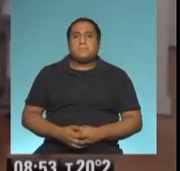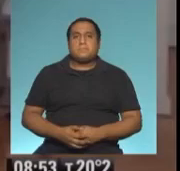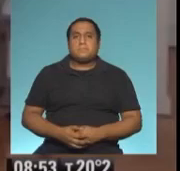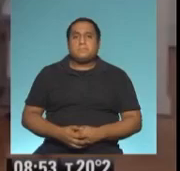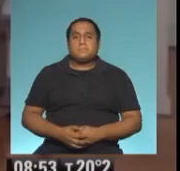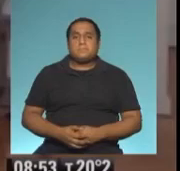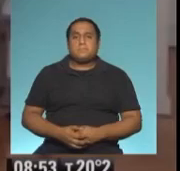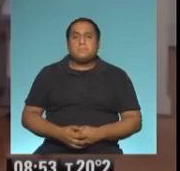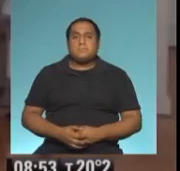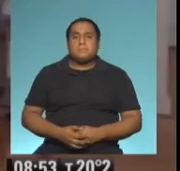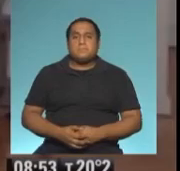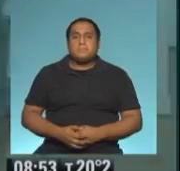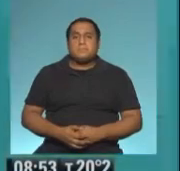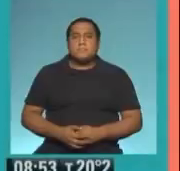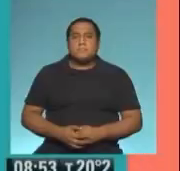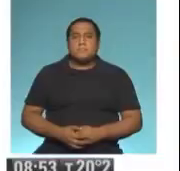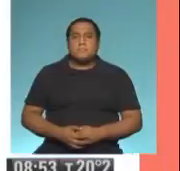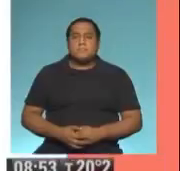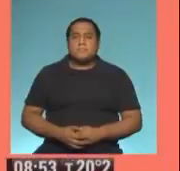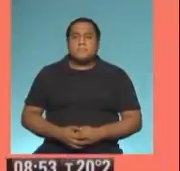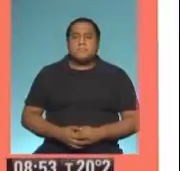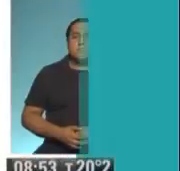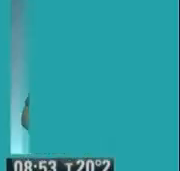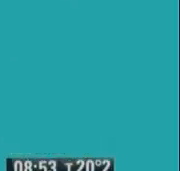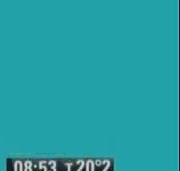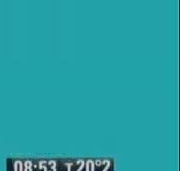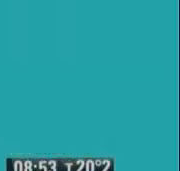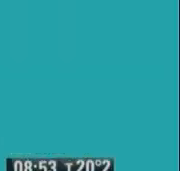¡Suscríbete! ¡Suscríbete!